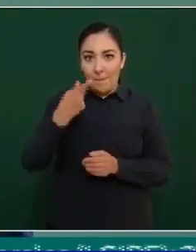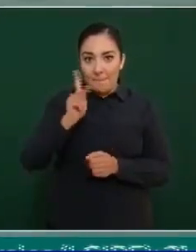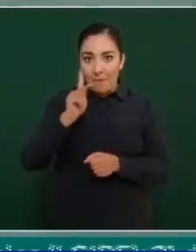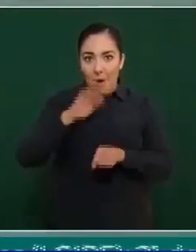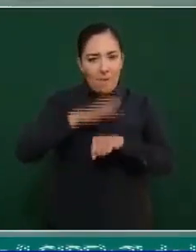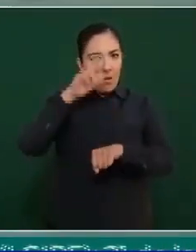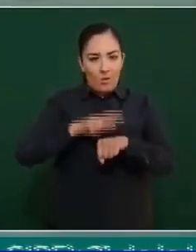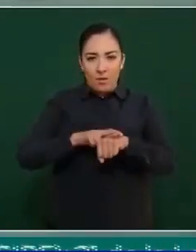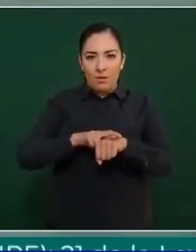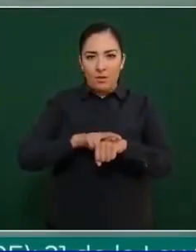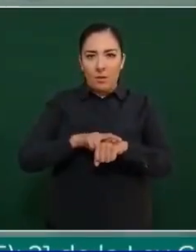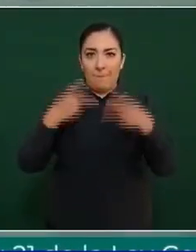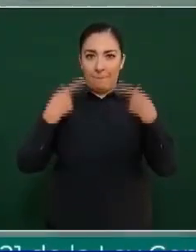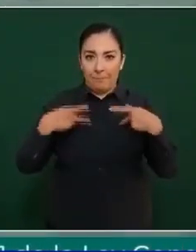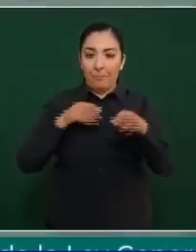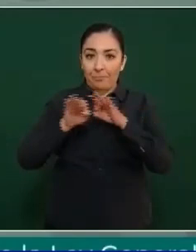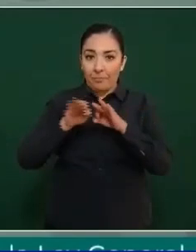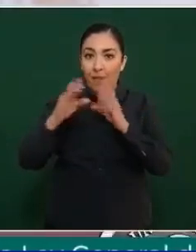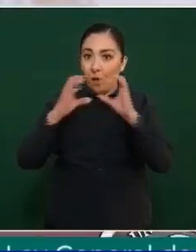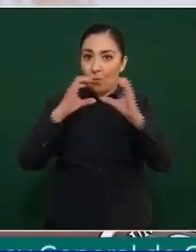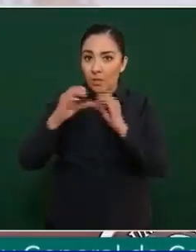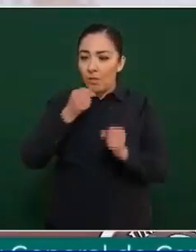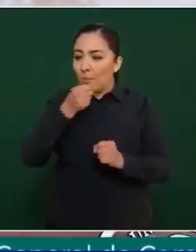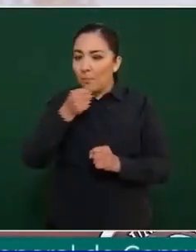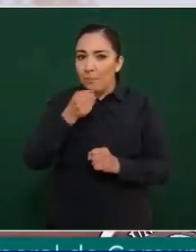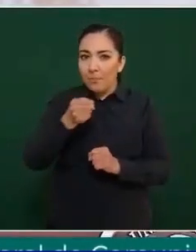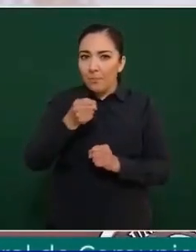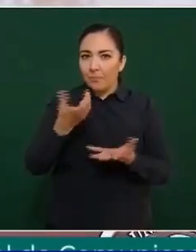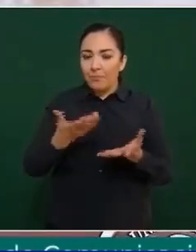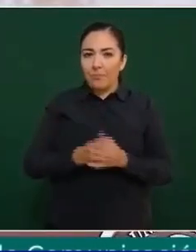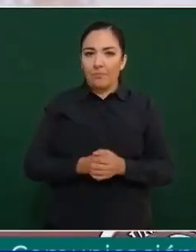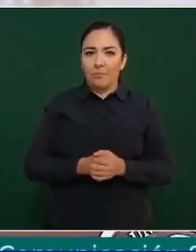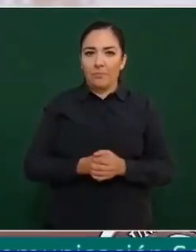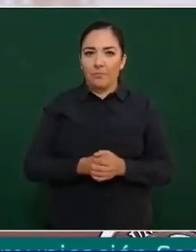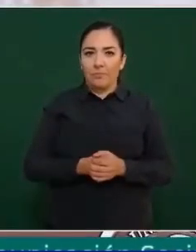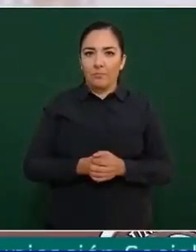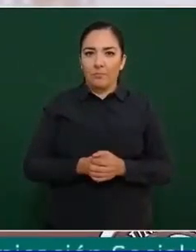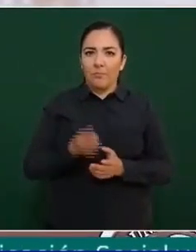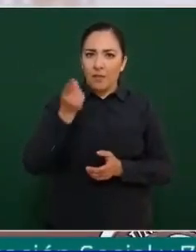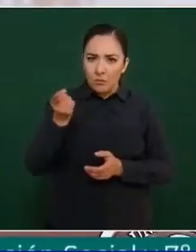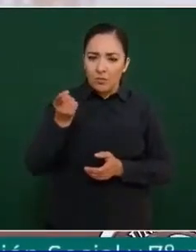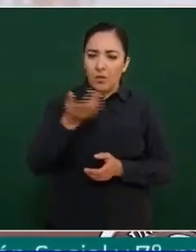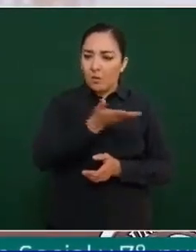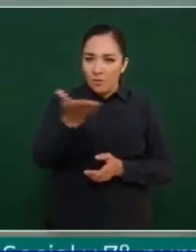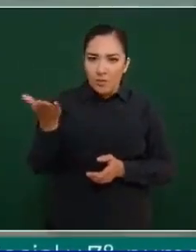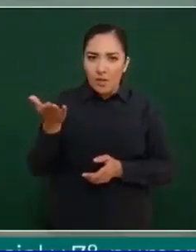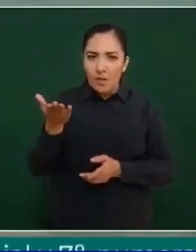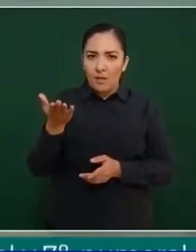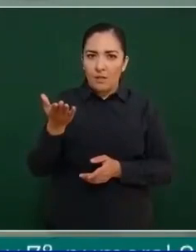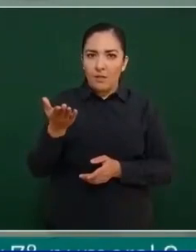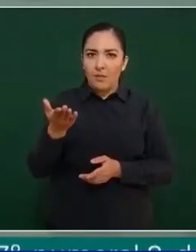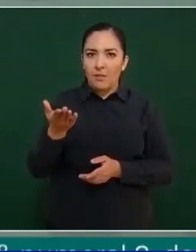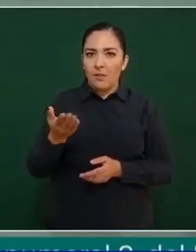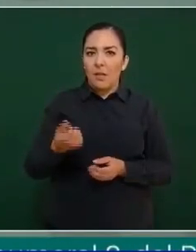periodistas merecen todo nuestro